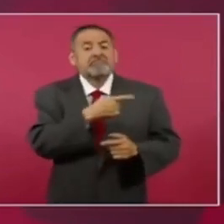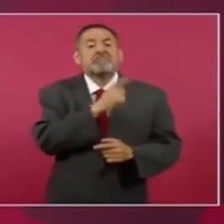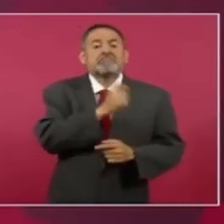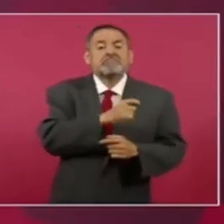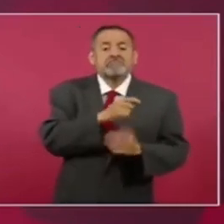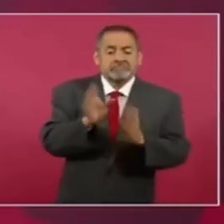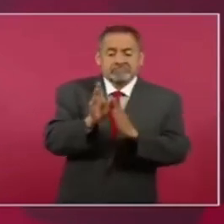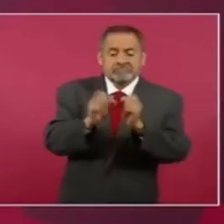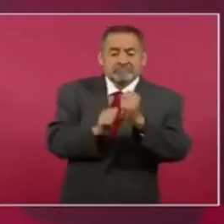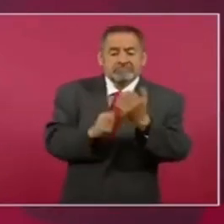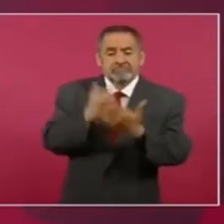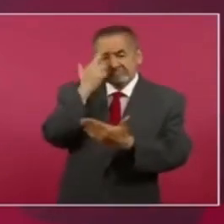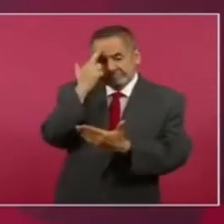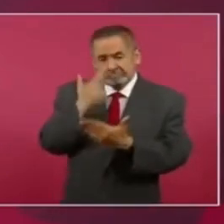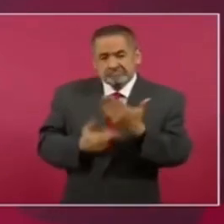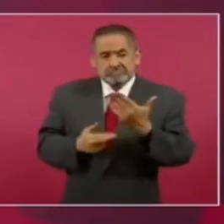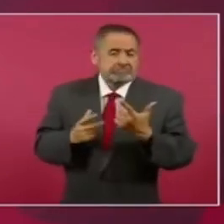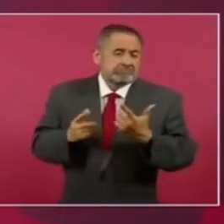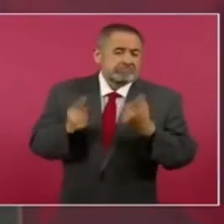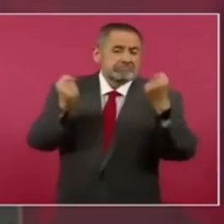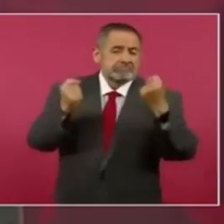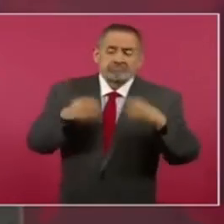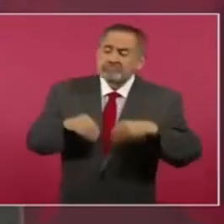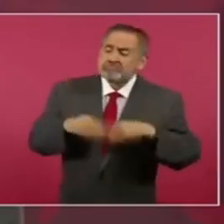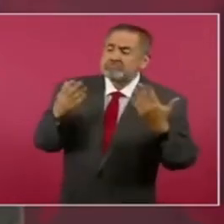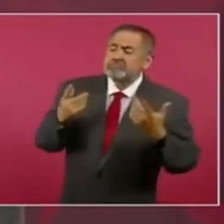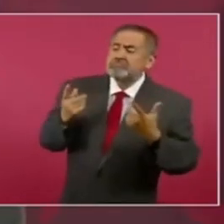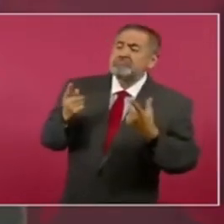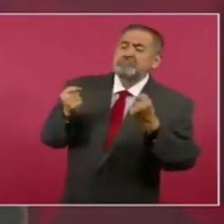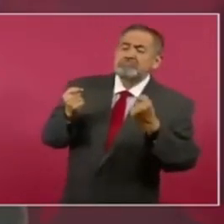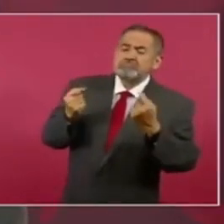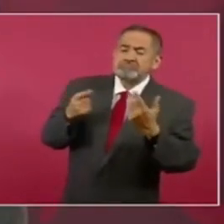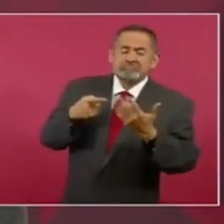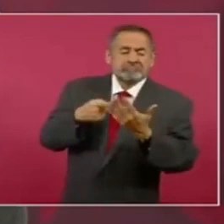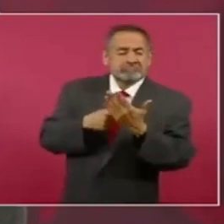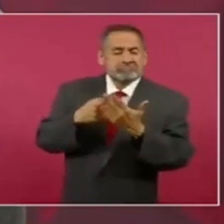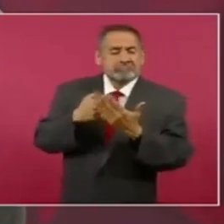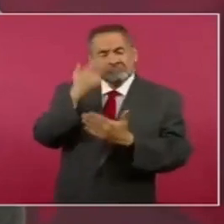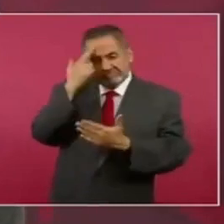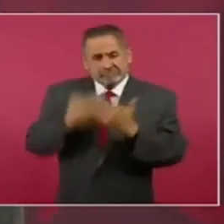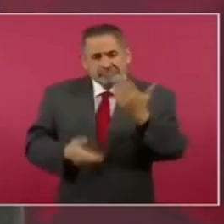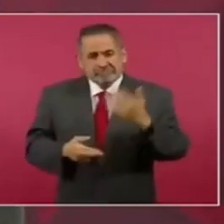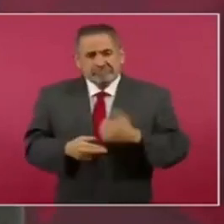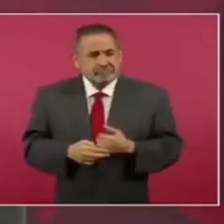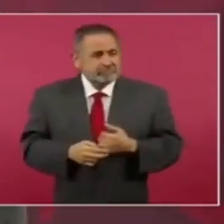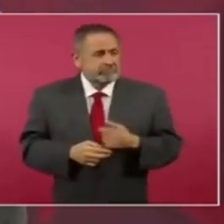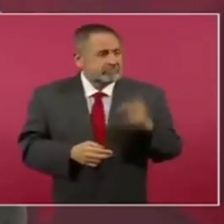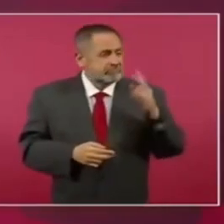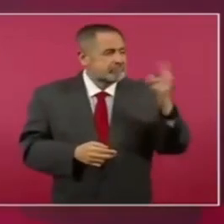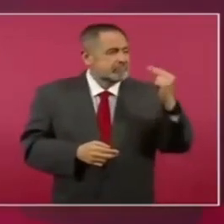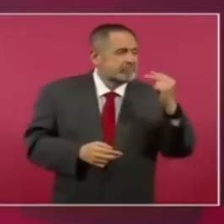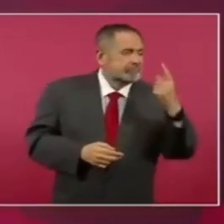flagrantemente la Constitución. Y que me digan si no,